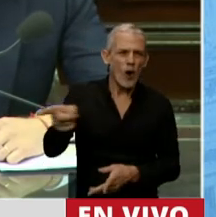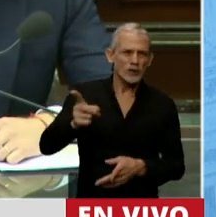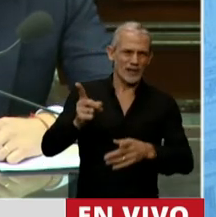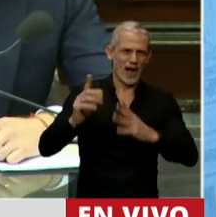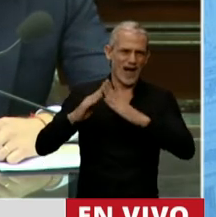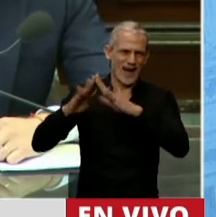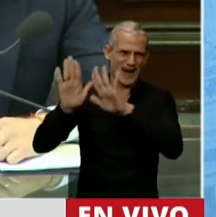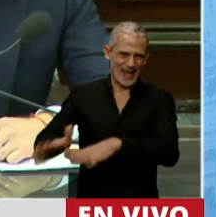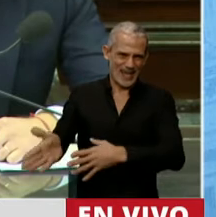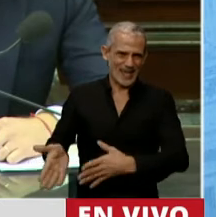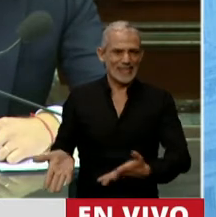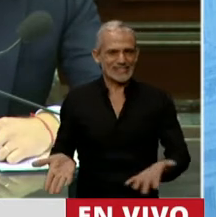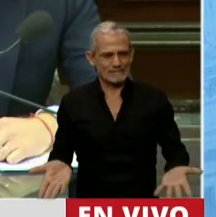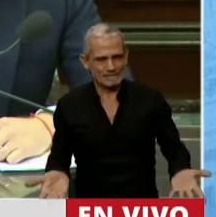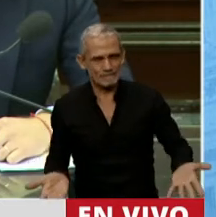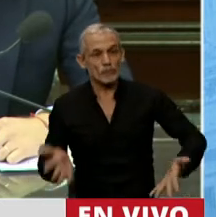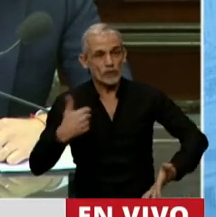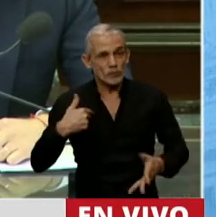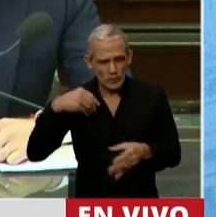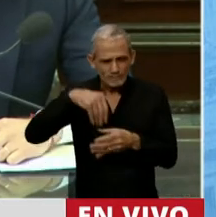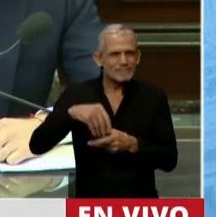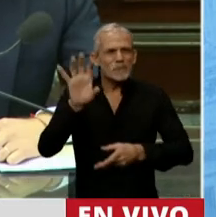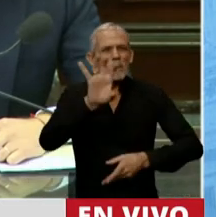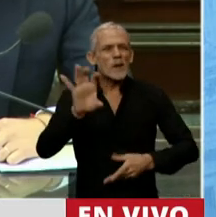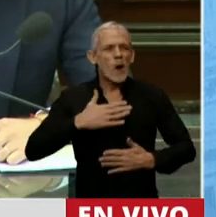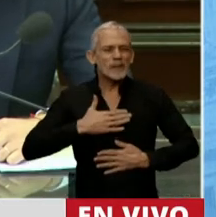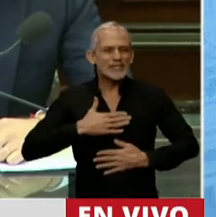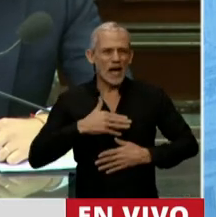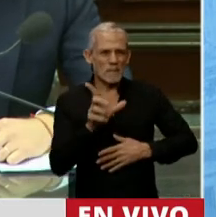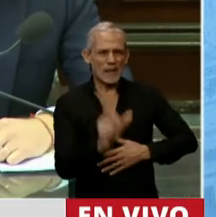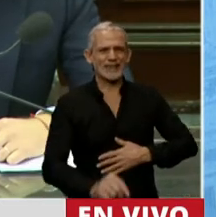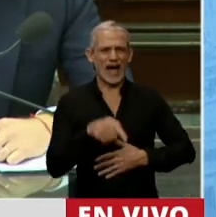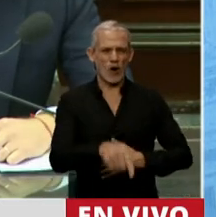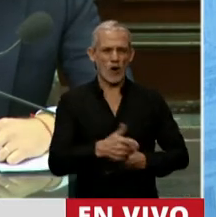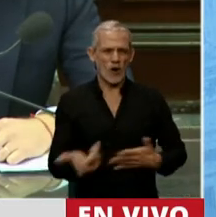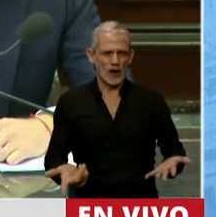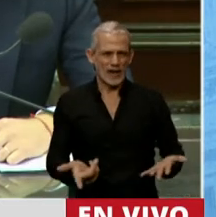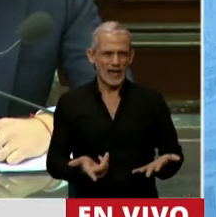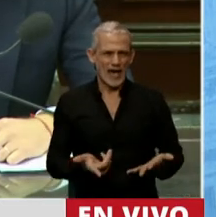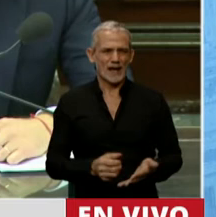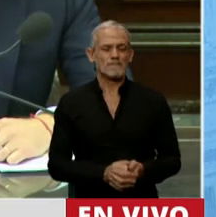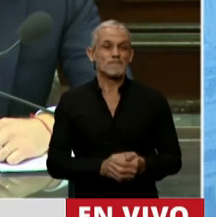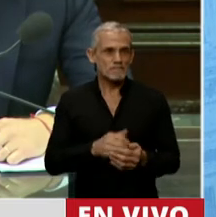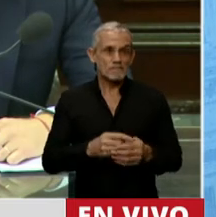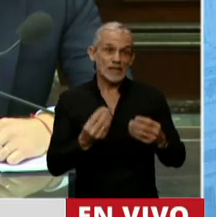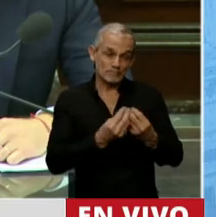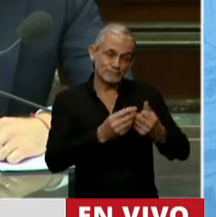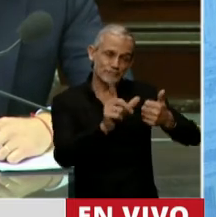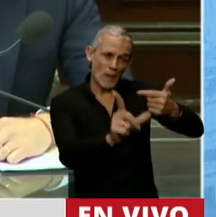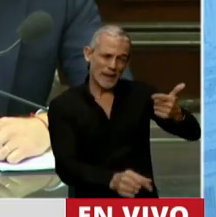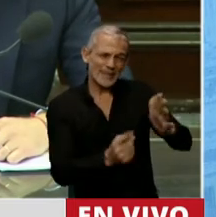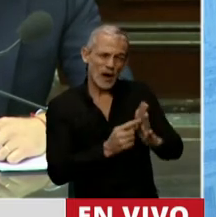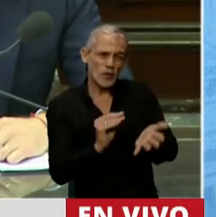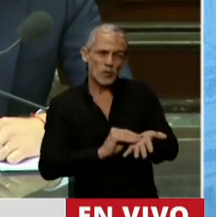presidente, que pertenezco a una provincia patagónica que como muchas otras provincias patagónicas